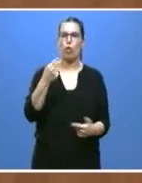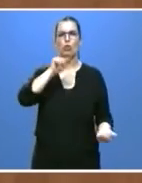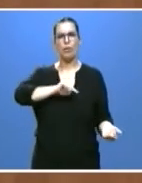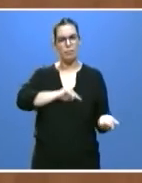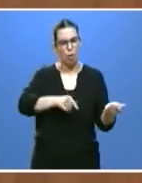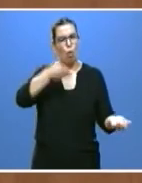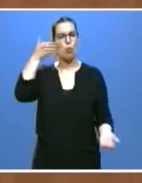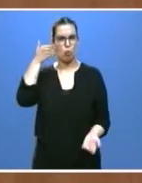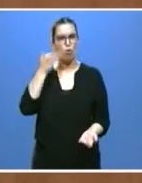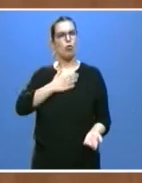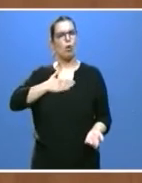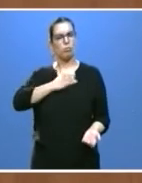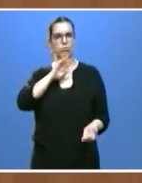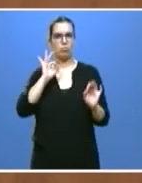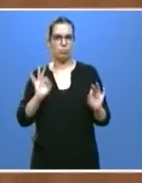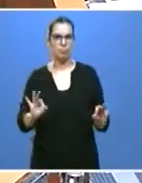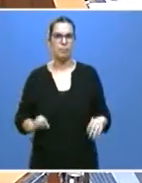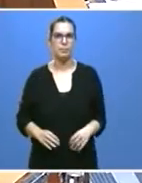orgullosos y satisfechos.